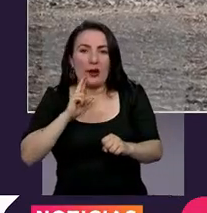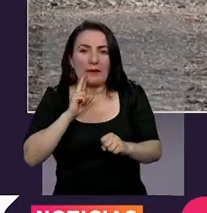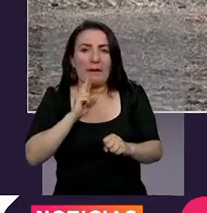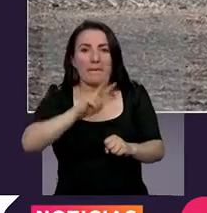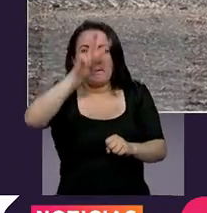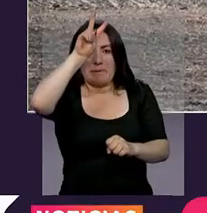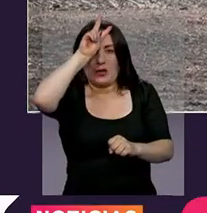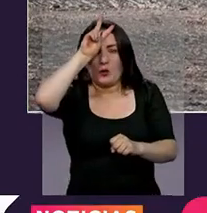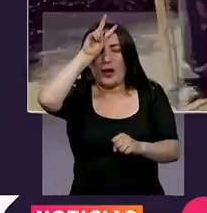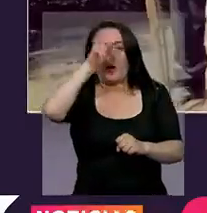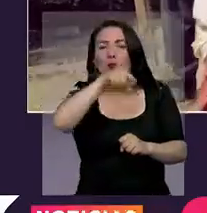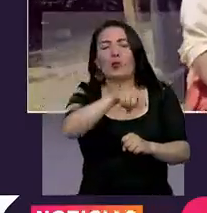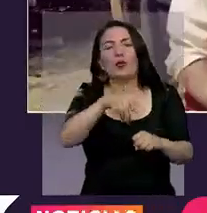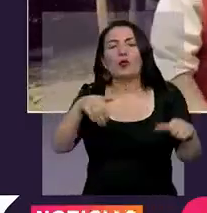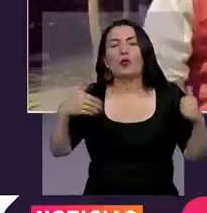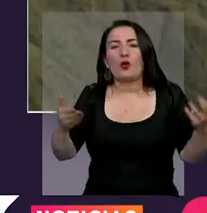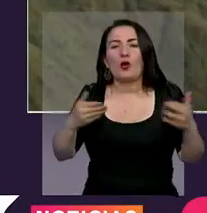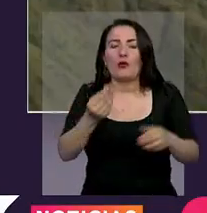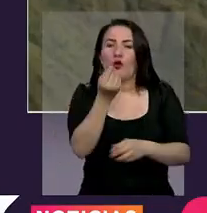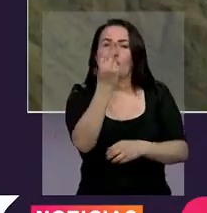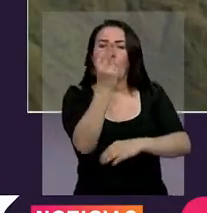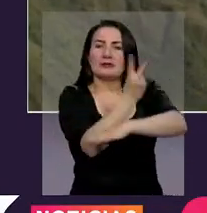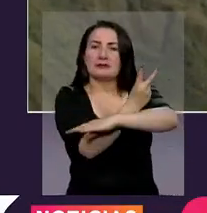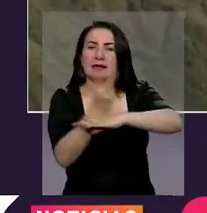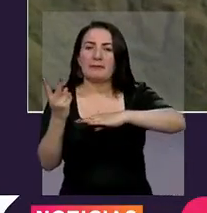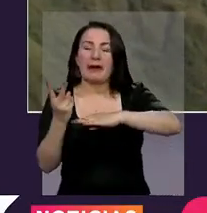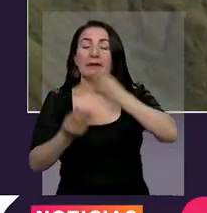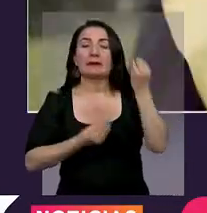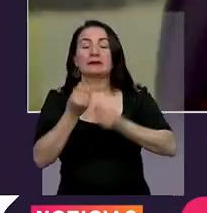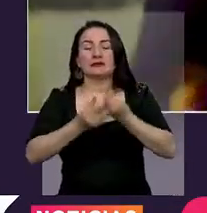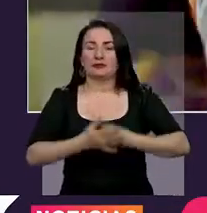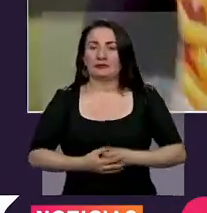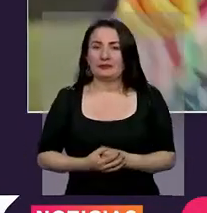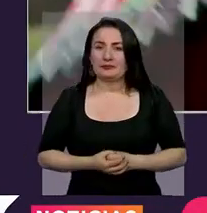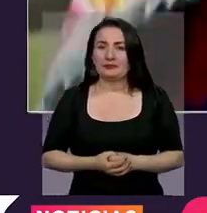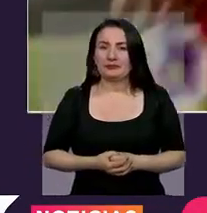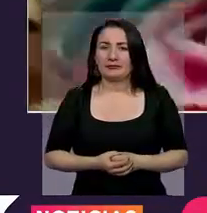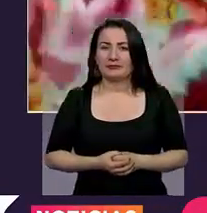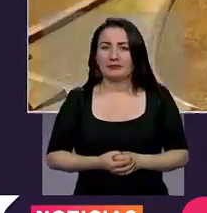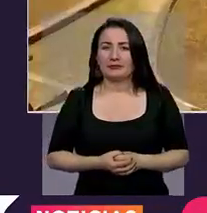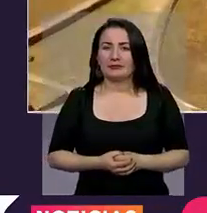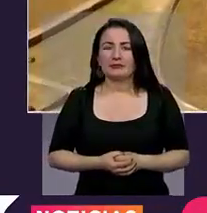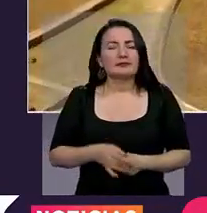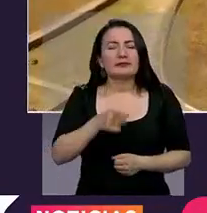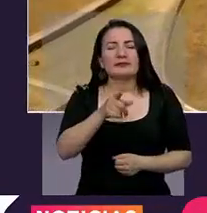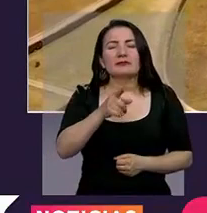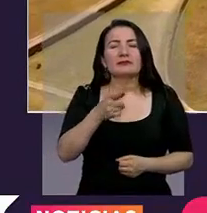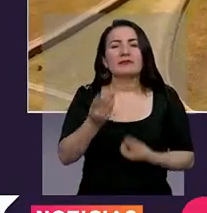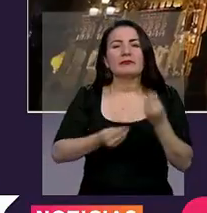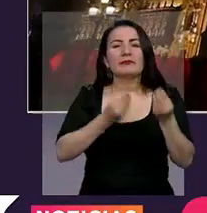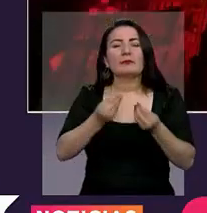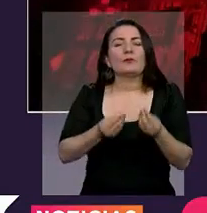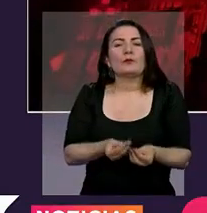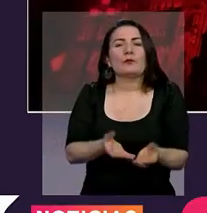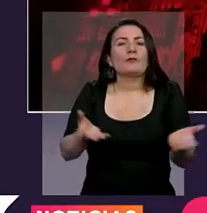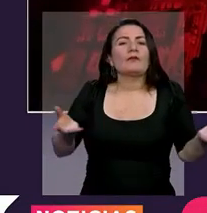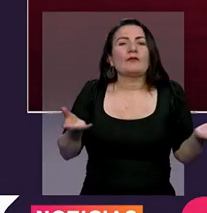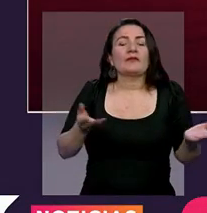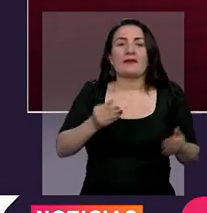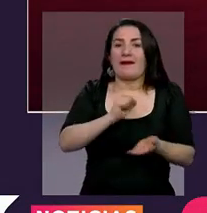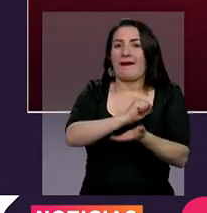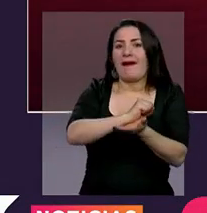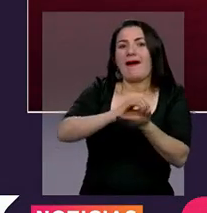que va a ser todas las dos semanas y consiste también que van a ofrecer de forma